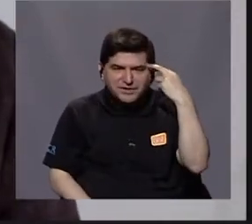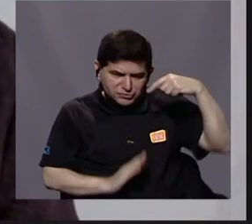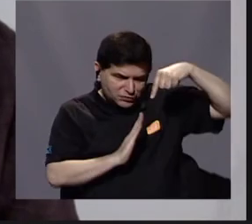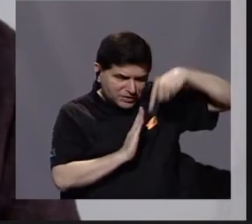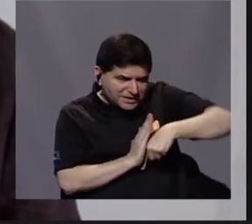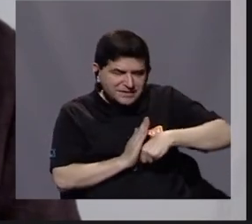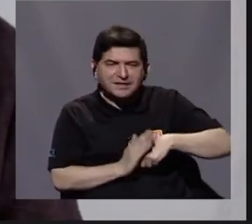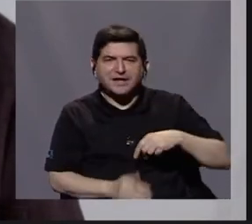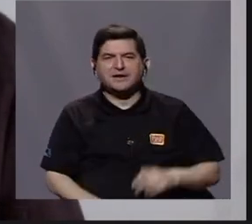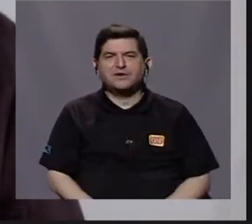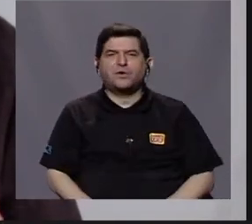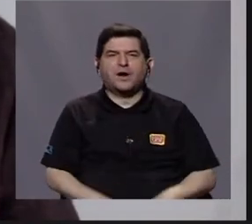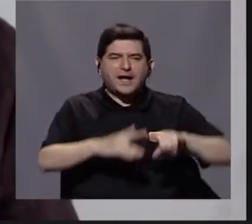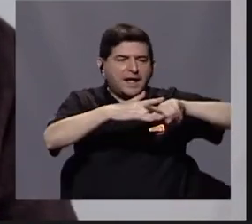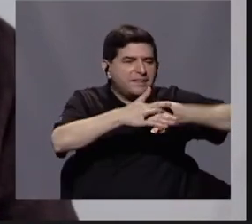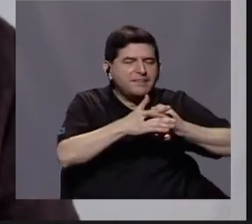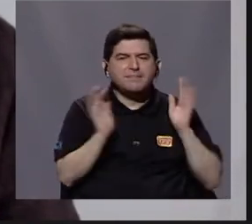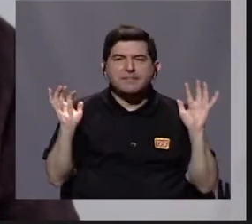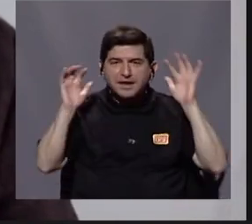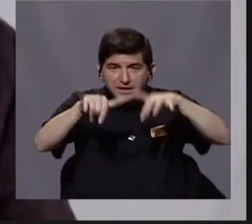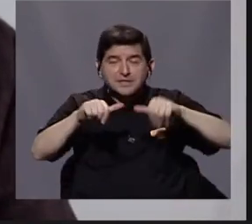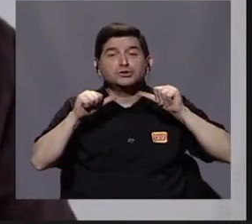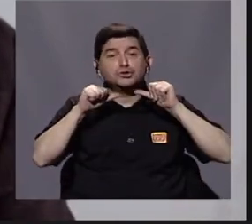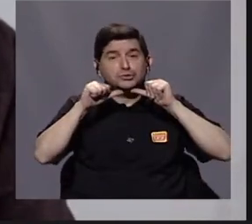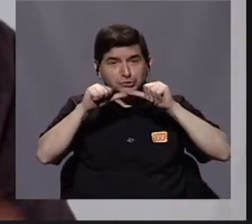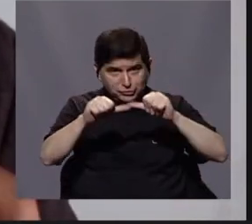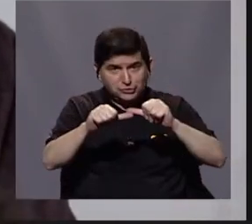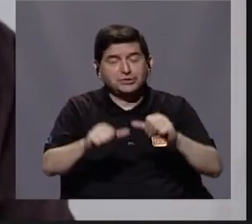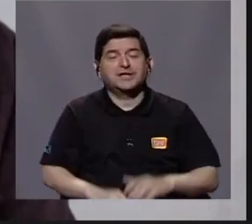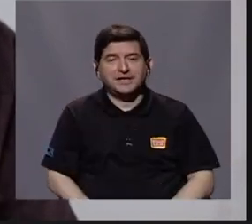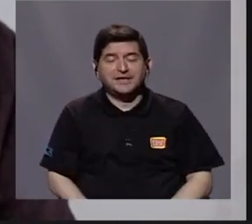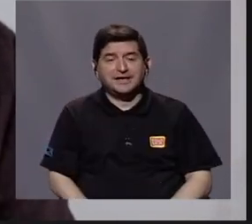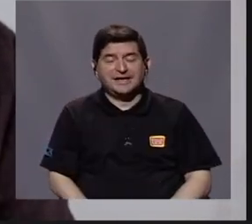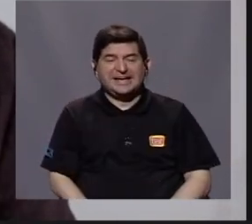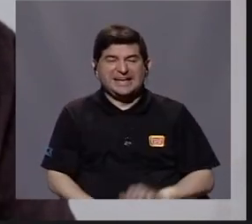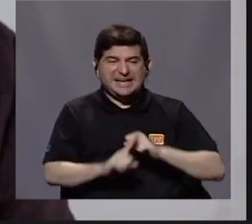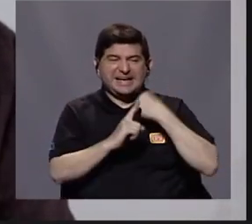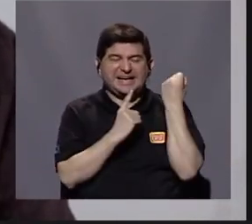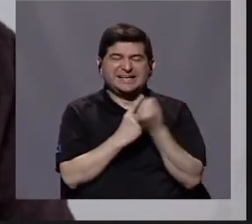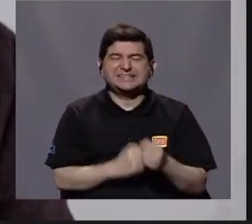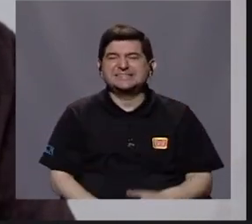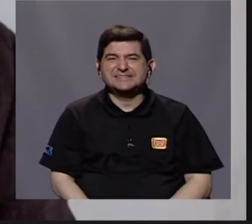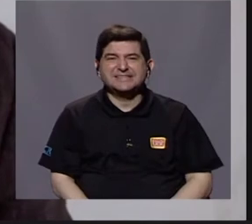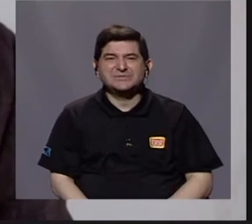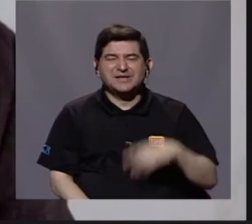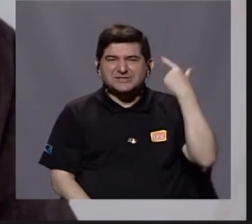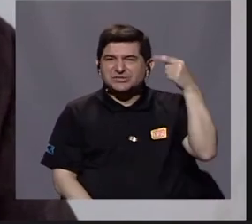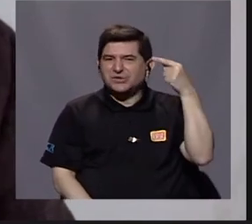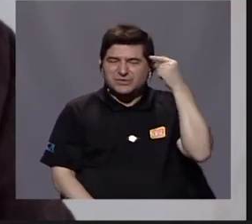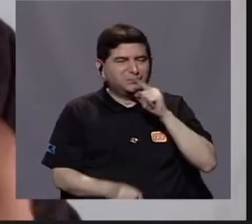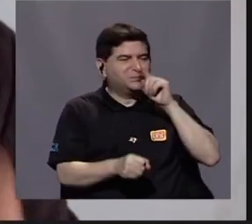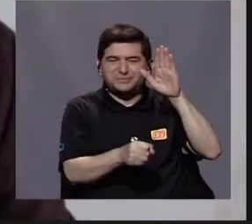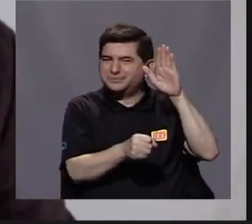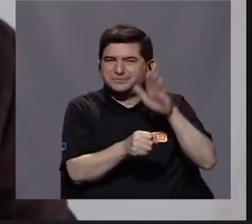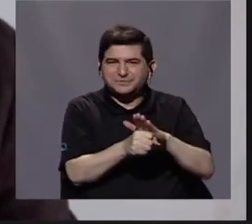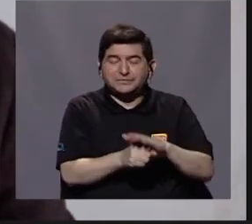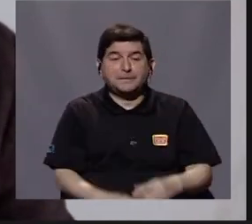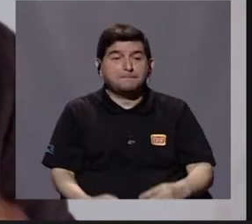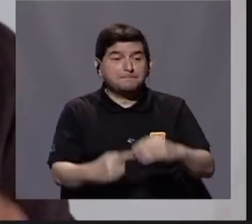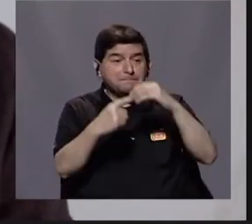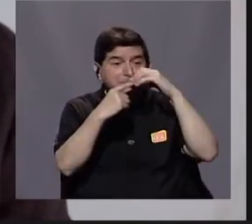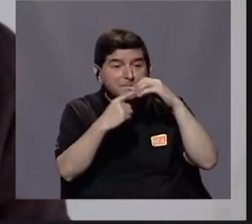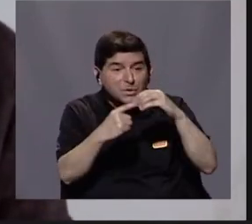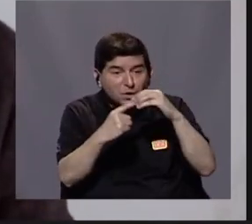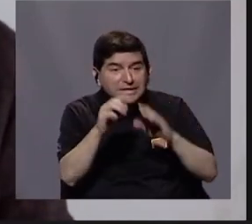que originan la migración, pues sigue siendo una enorme asignatura pendiente por parte de un Estado que priorice